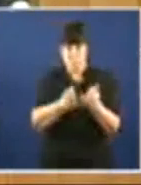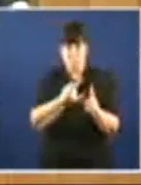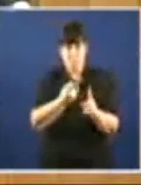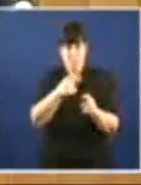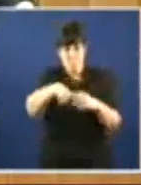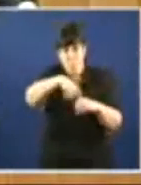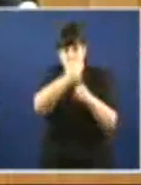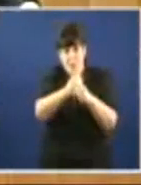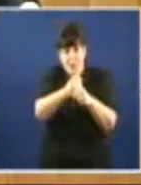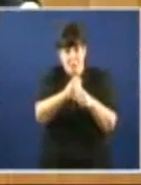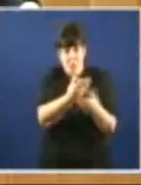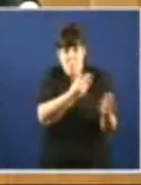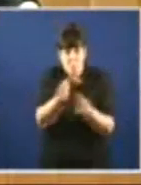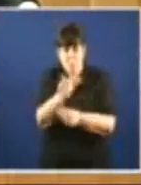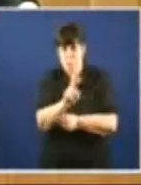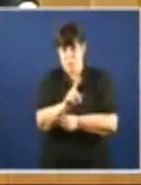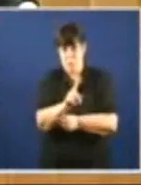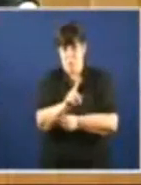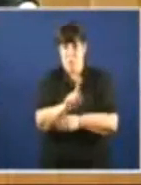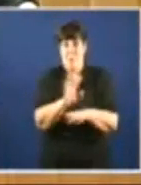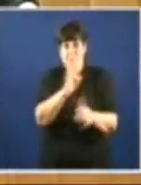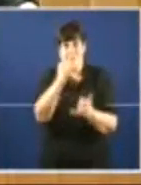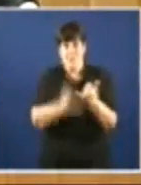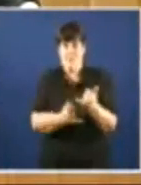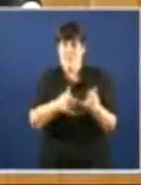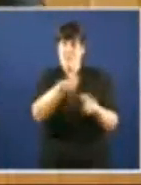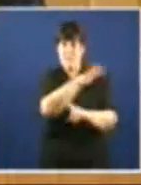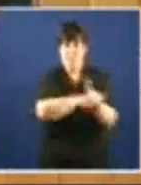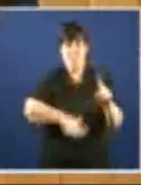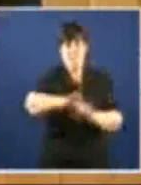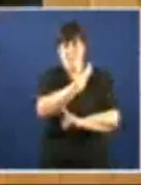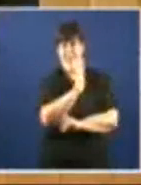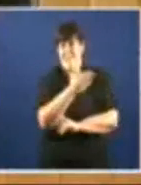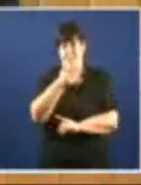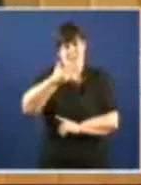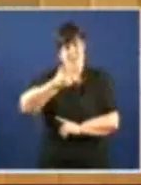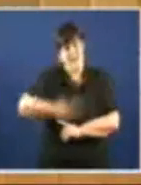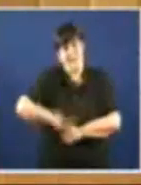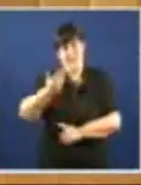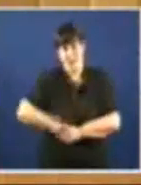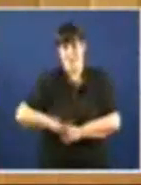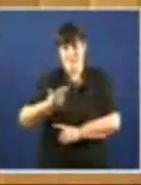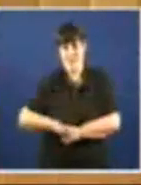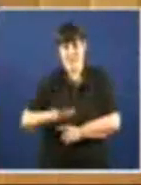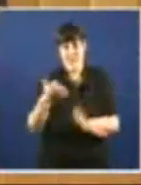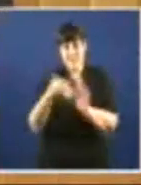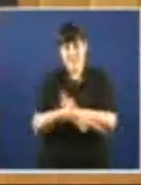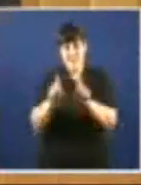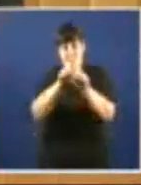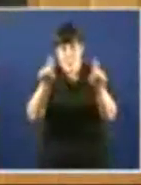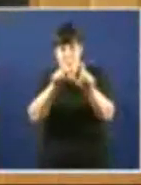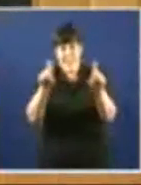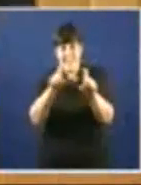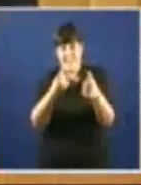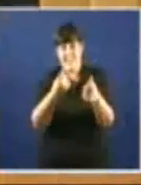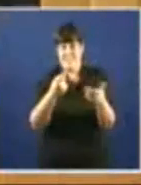dezaseis anos Pero pode provocar enormes daños ecolóxicos Transforterizos que polo general Non son compensados polas empresas explotadoras